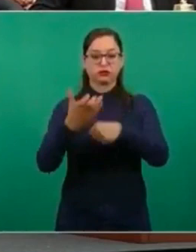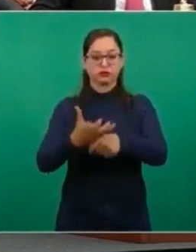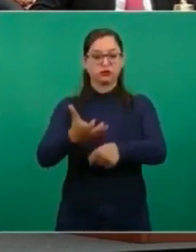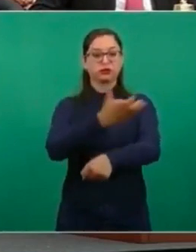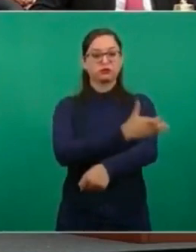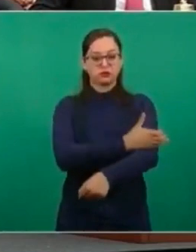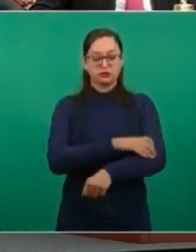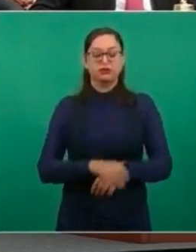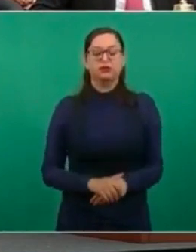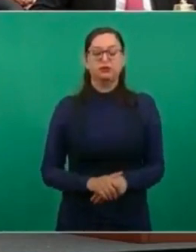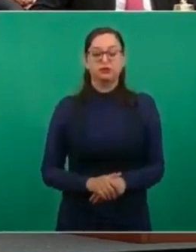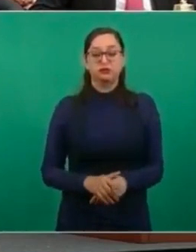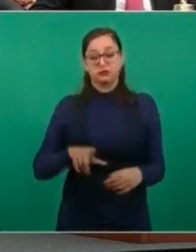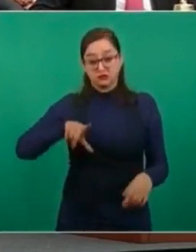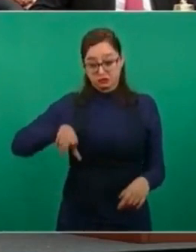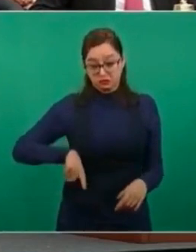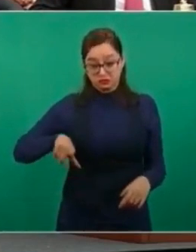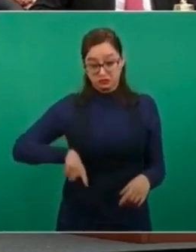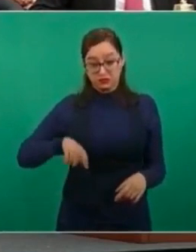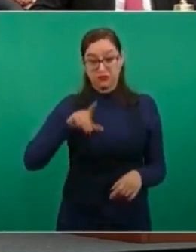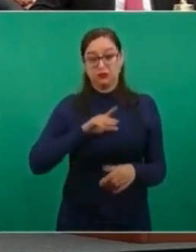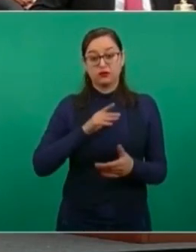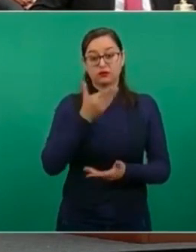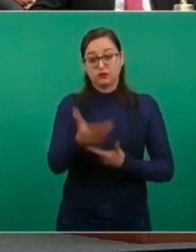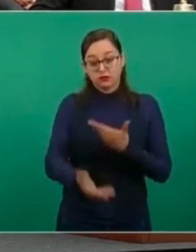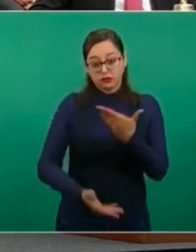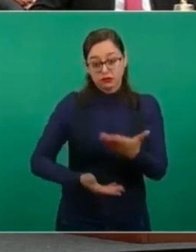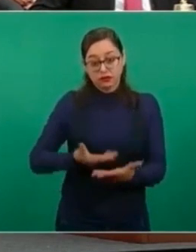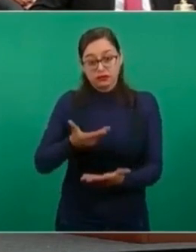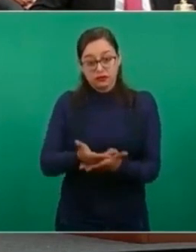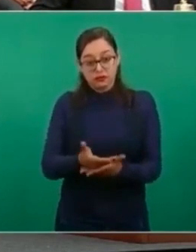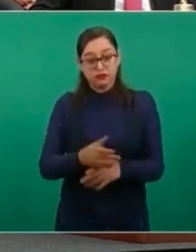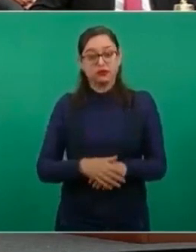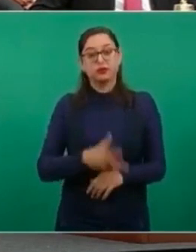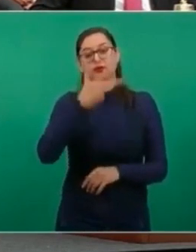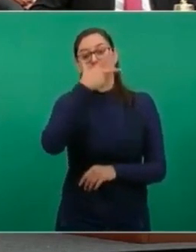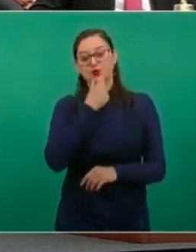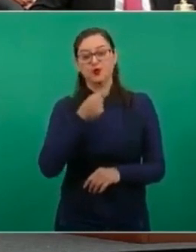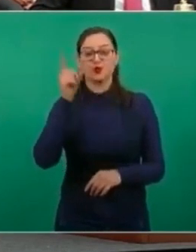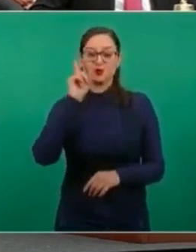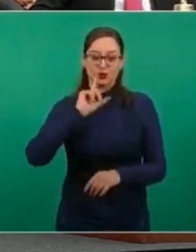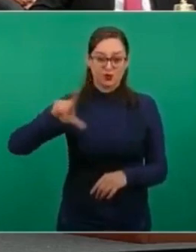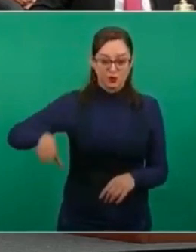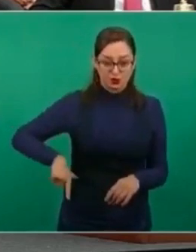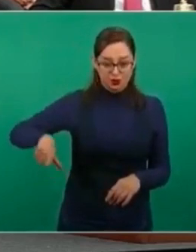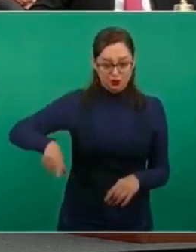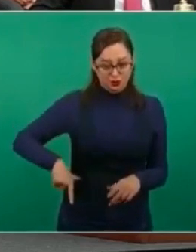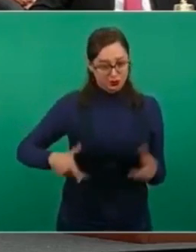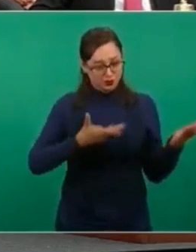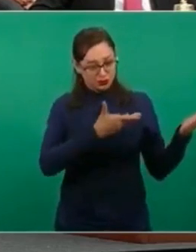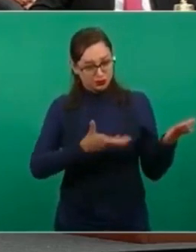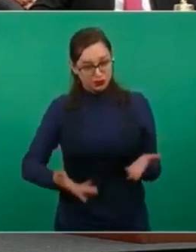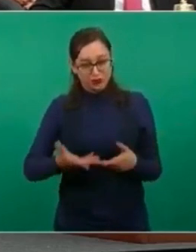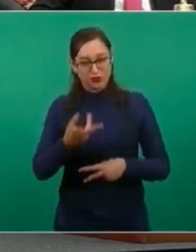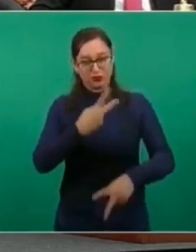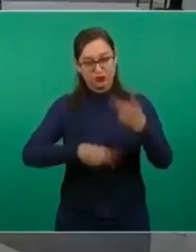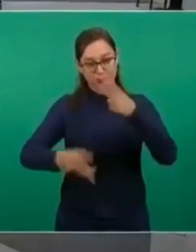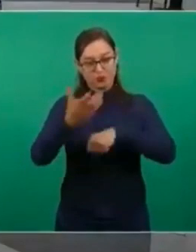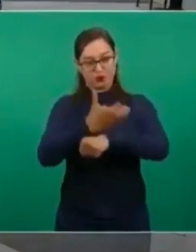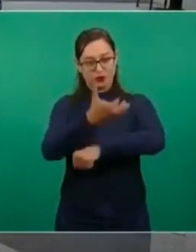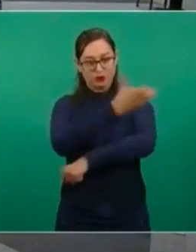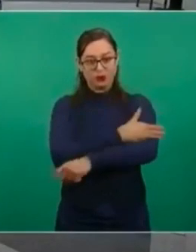servidores públicos, a las gobernadoras y gobernadores. Muchas gracias por su